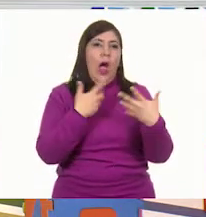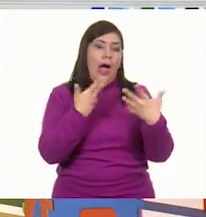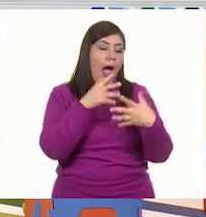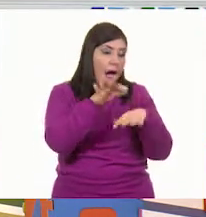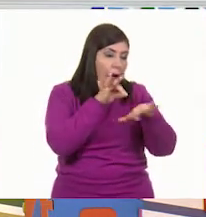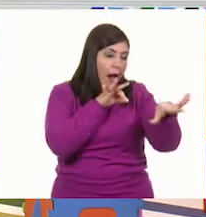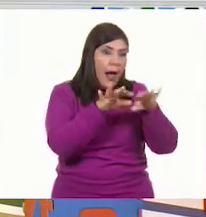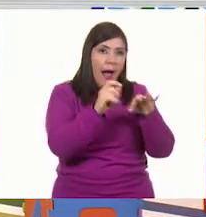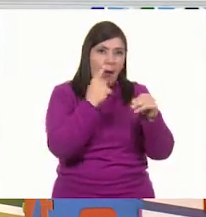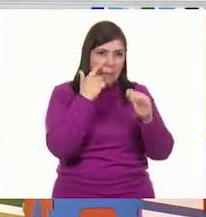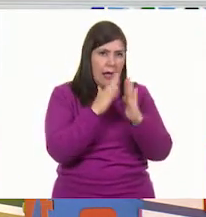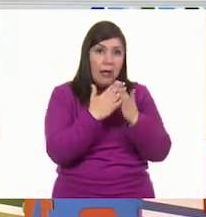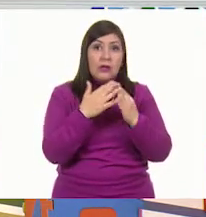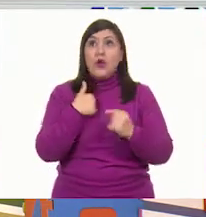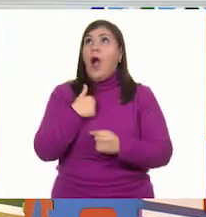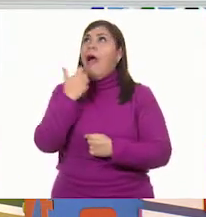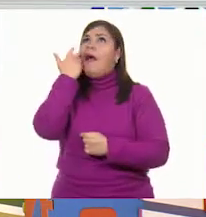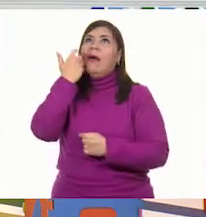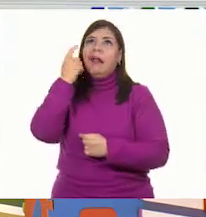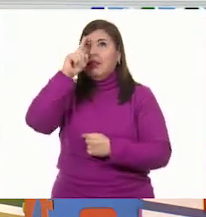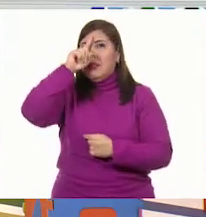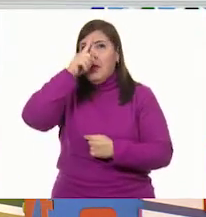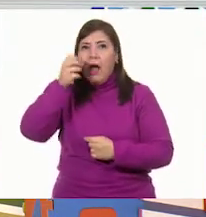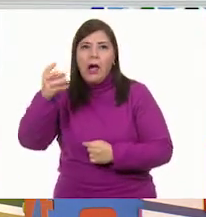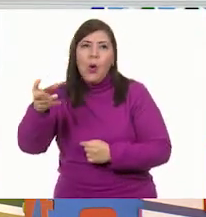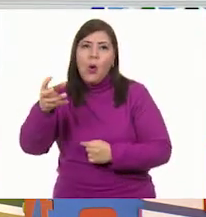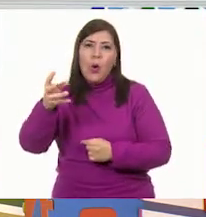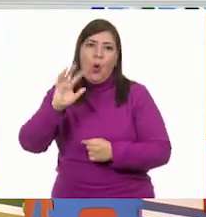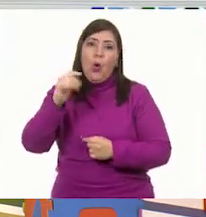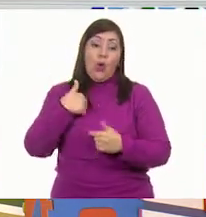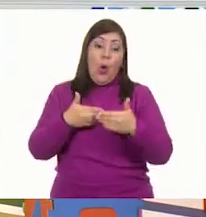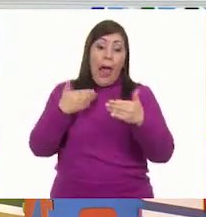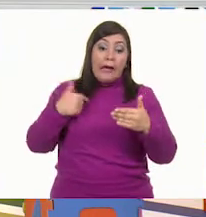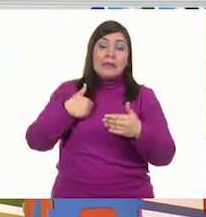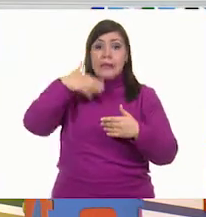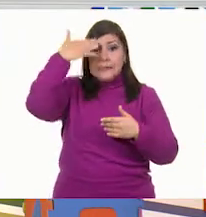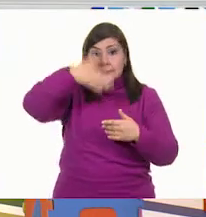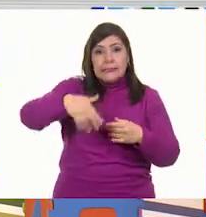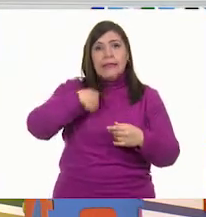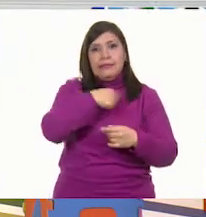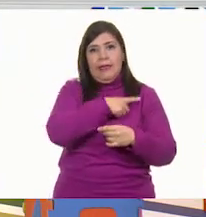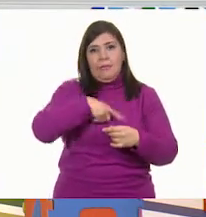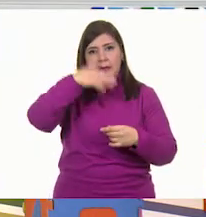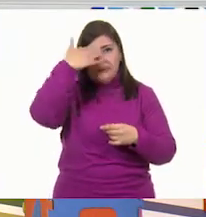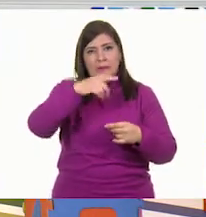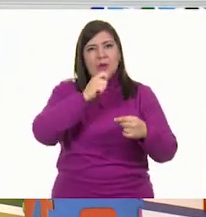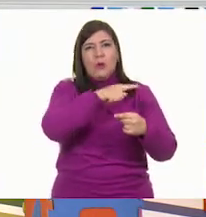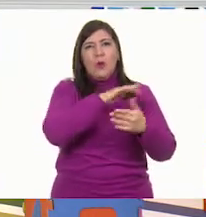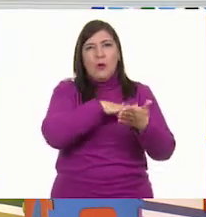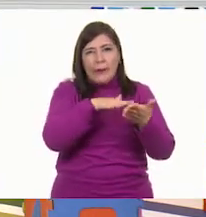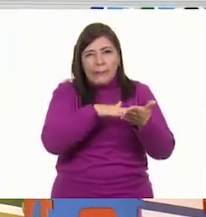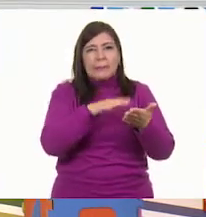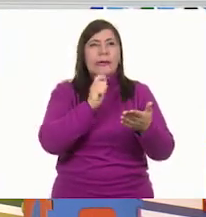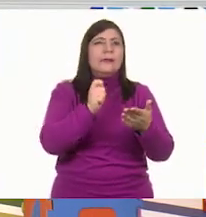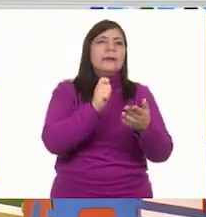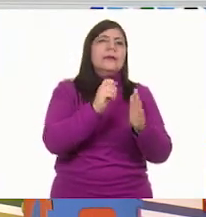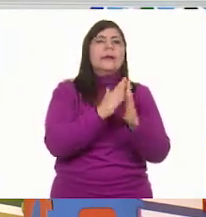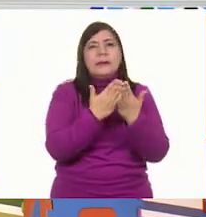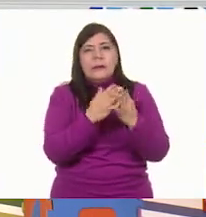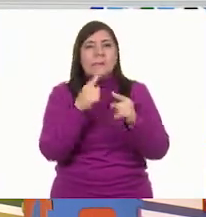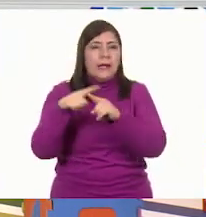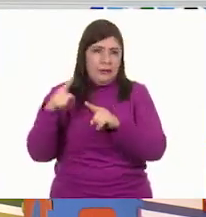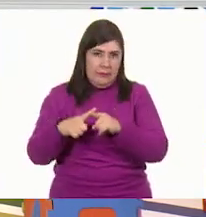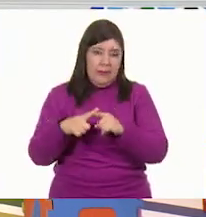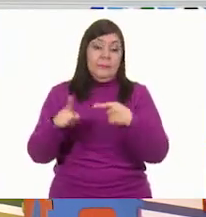hice porque no puedo yo recomendar algo que yo no he leído. Ya que tengo la lista, ya que seleccioné, ¿cuál sería